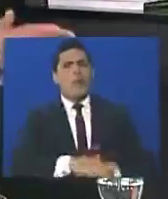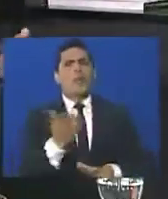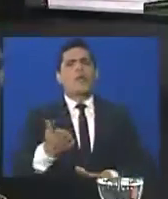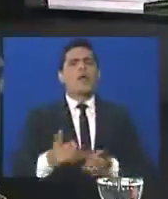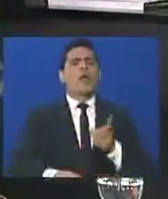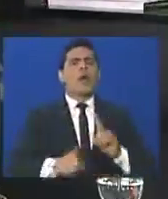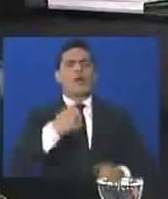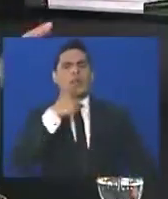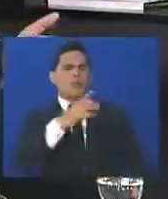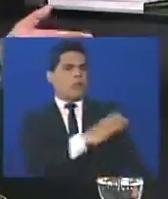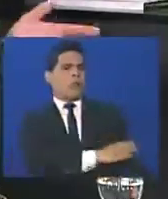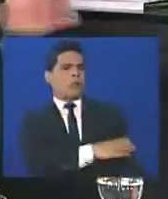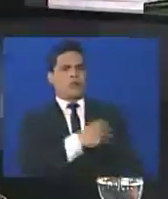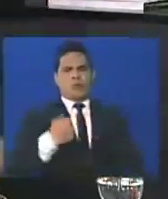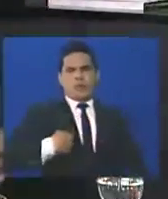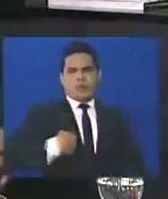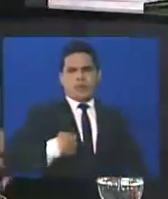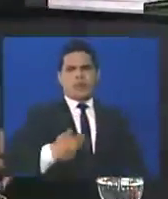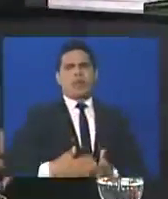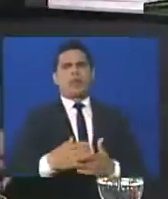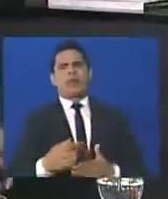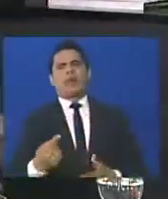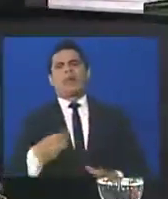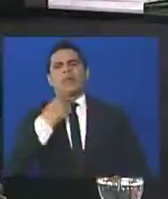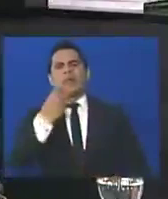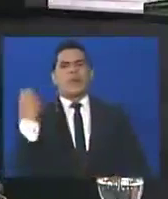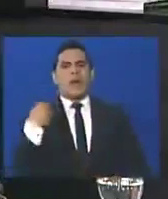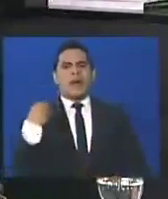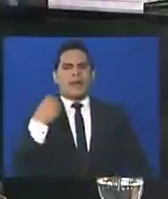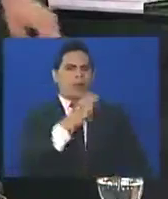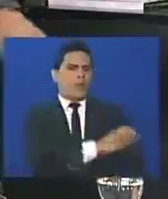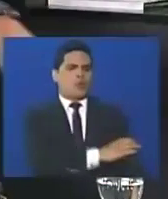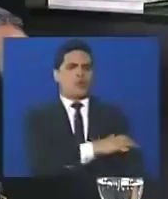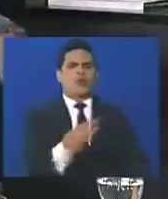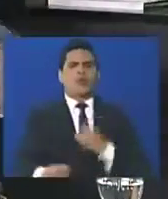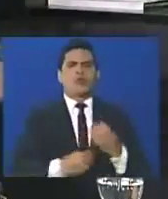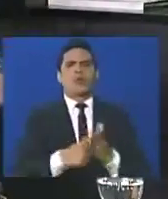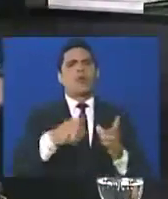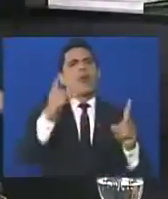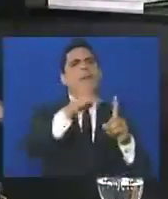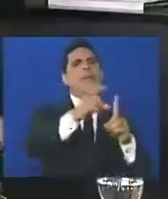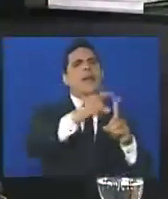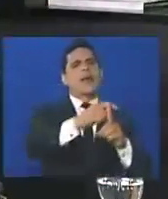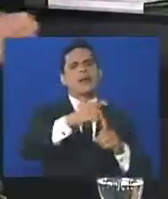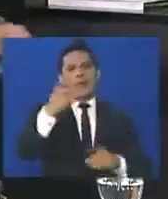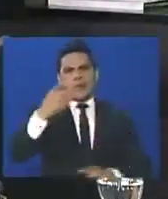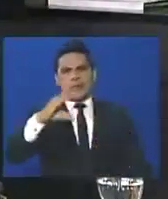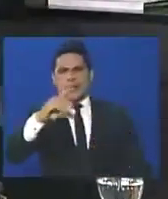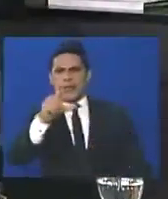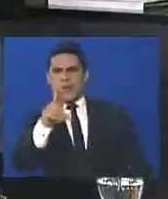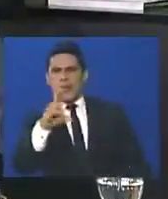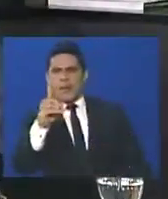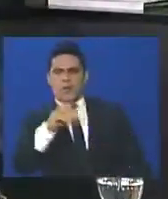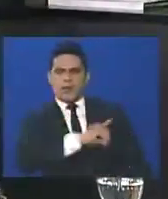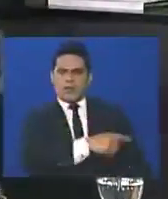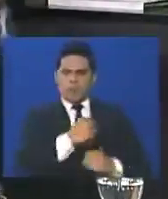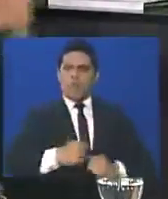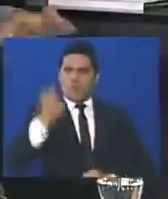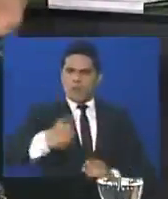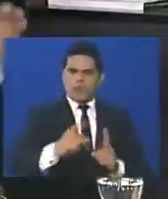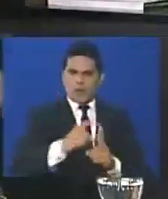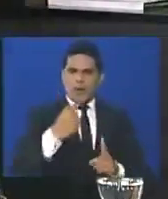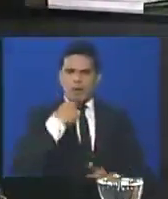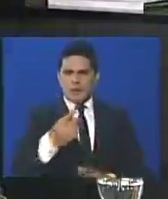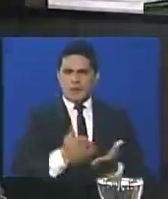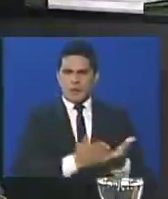porque ahora viene la oposición por ahí, ahora me van a decir opositor, seguramente, o las palabras de Claudio Fermín que han sido contundentes, y